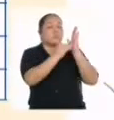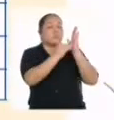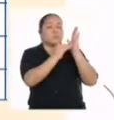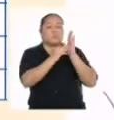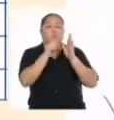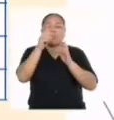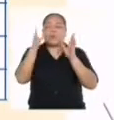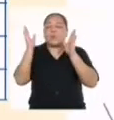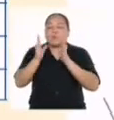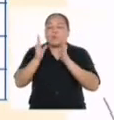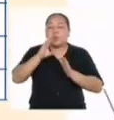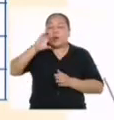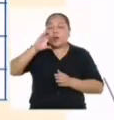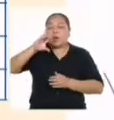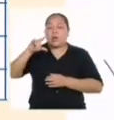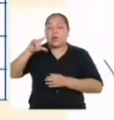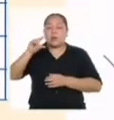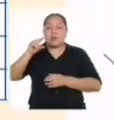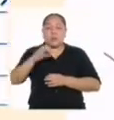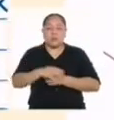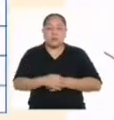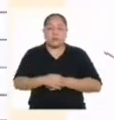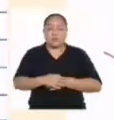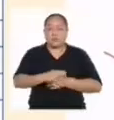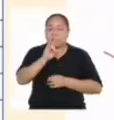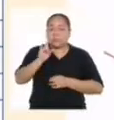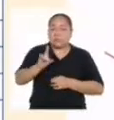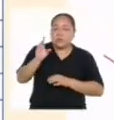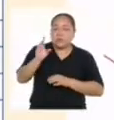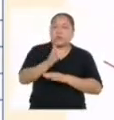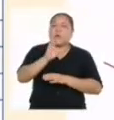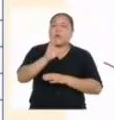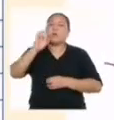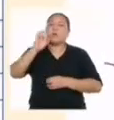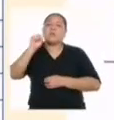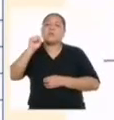estructurado el caligrama utilizando estrofas, versos y rimas?